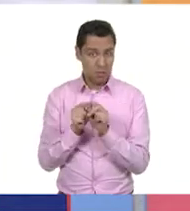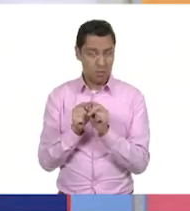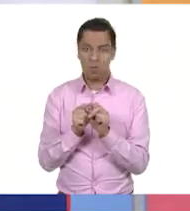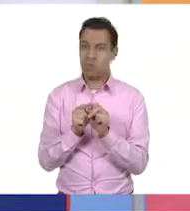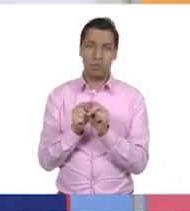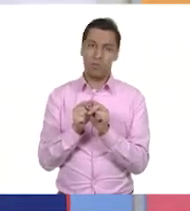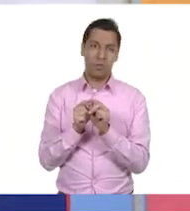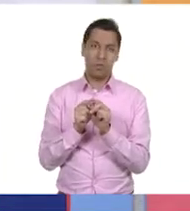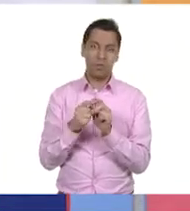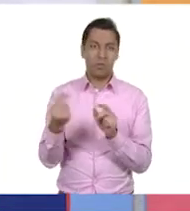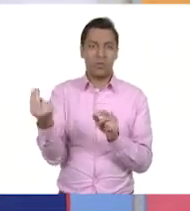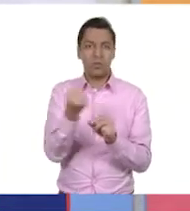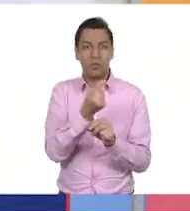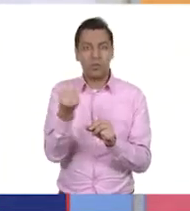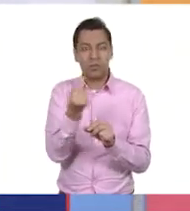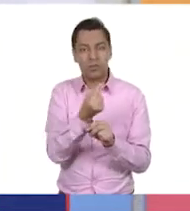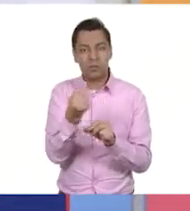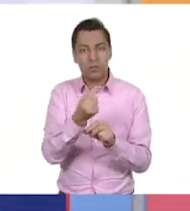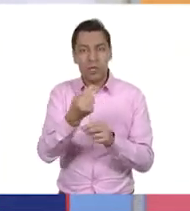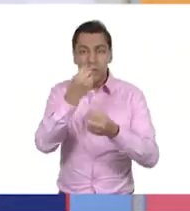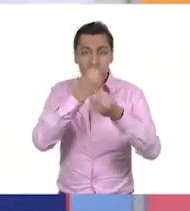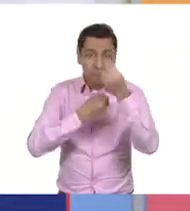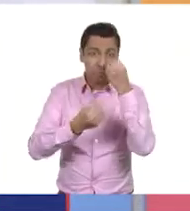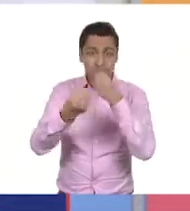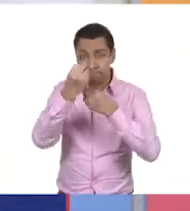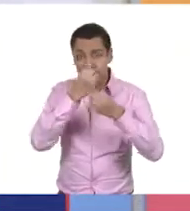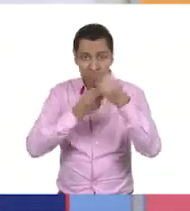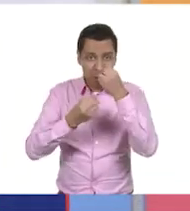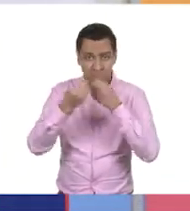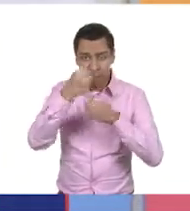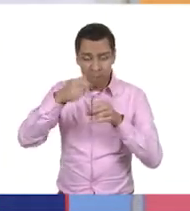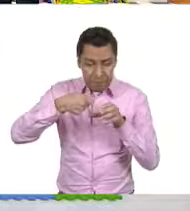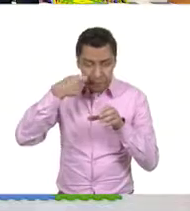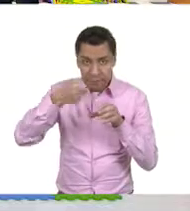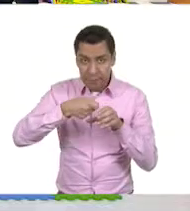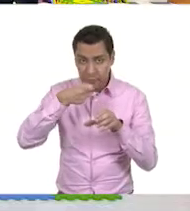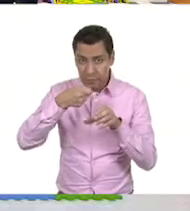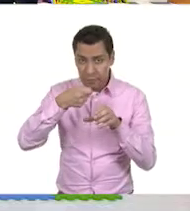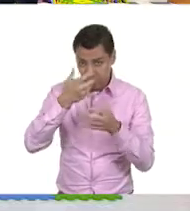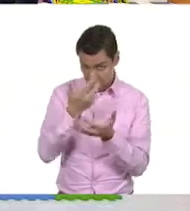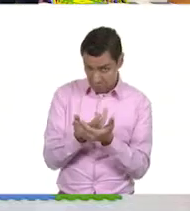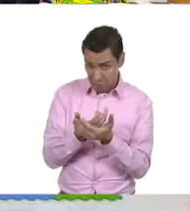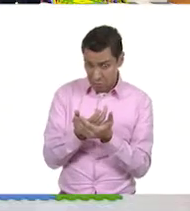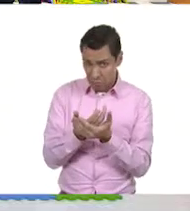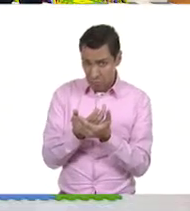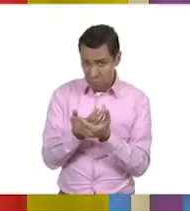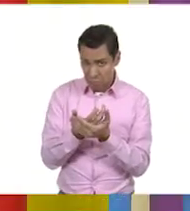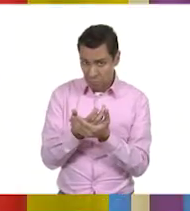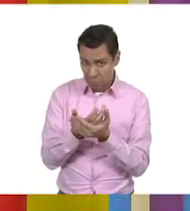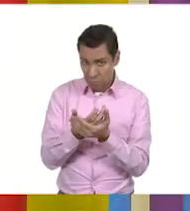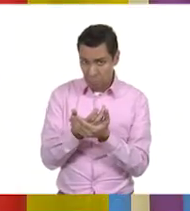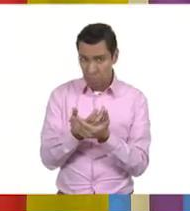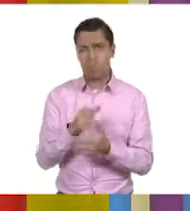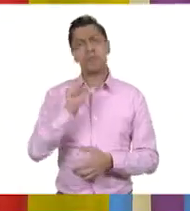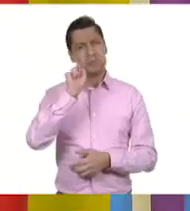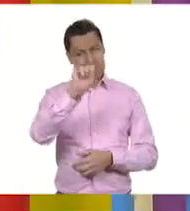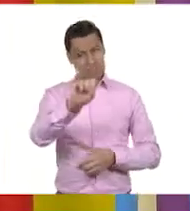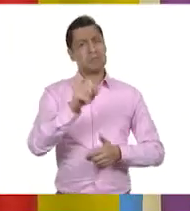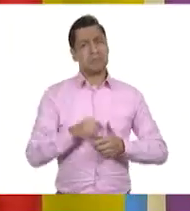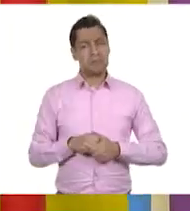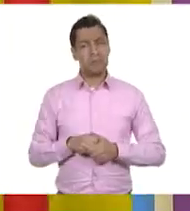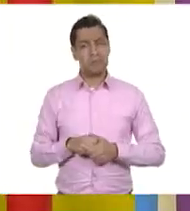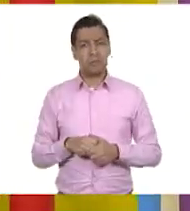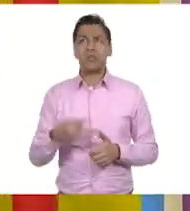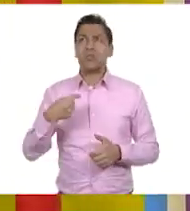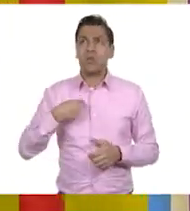después de un trabajo. ¿Tendrá que ver también la alimentación en tu descanso? Pues yo creo que sí, porque mientras